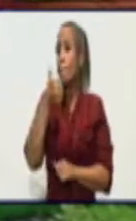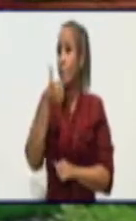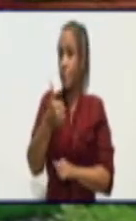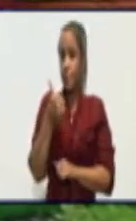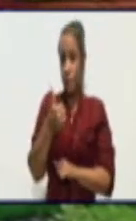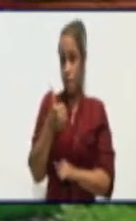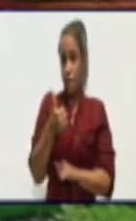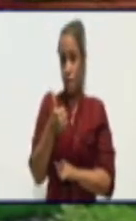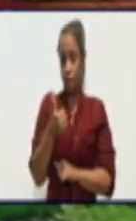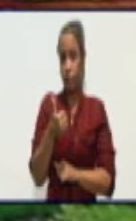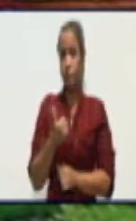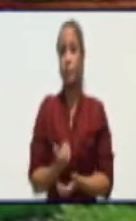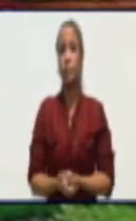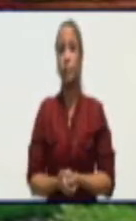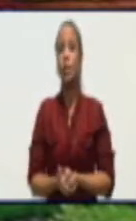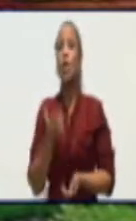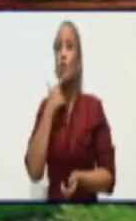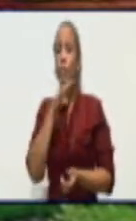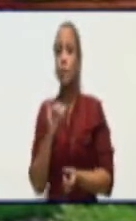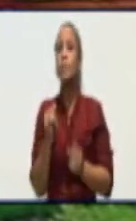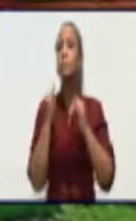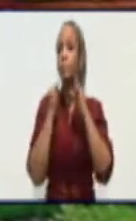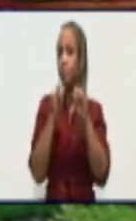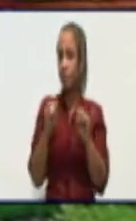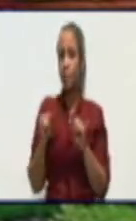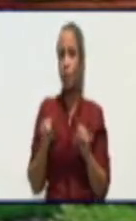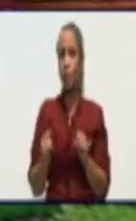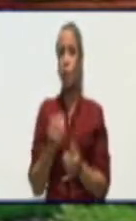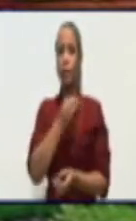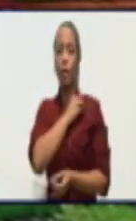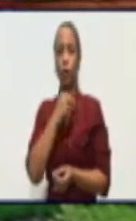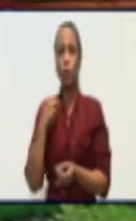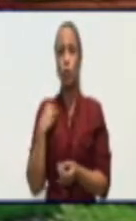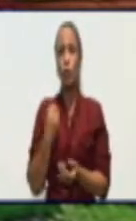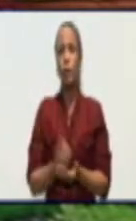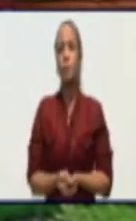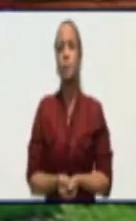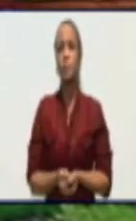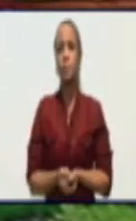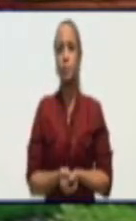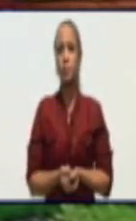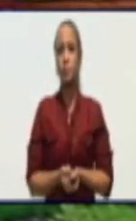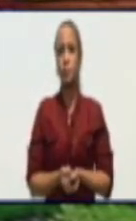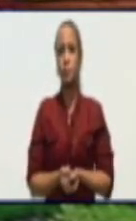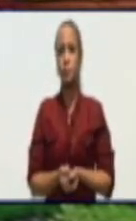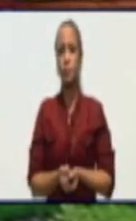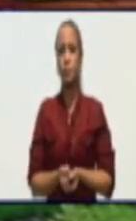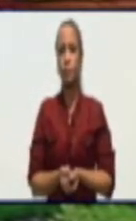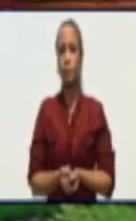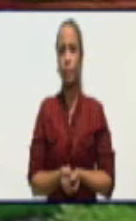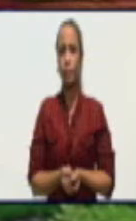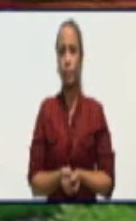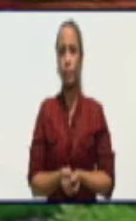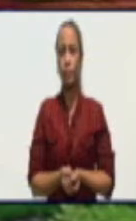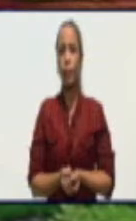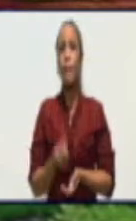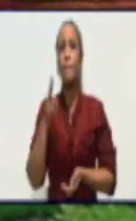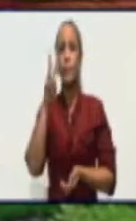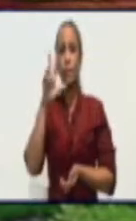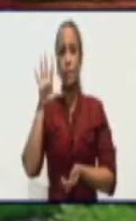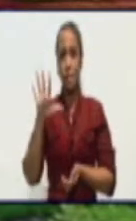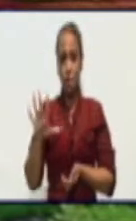confirmar la doctora invitada hoy a nuestro panel informativo la doctora Ana Julia Quesada Fon 25